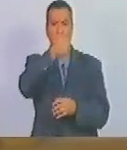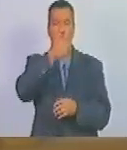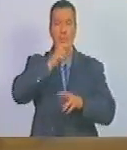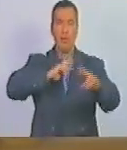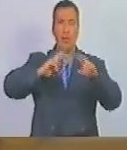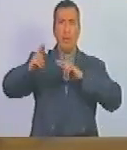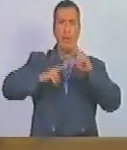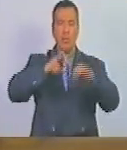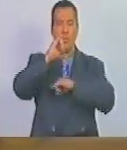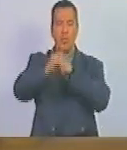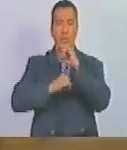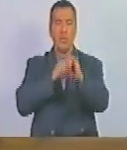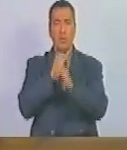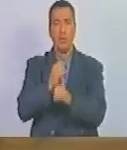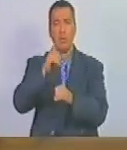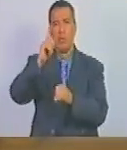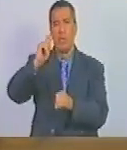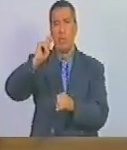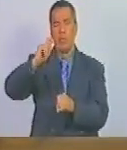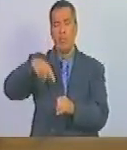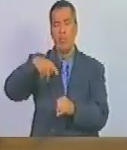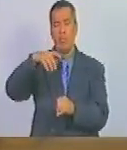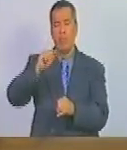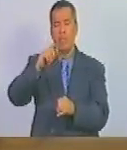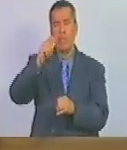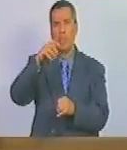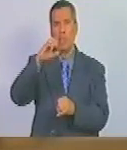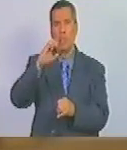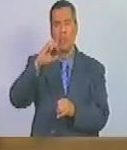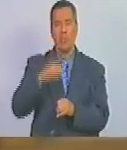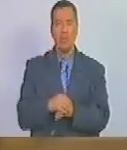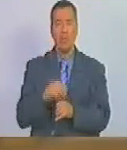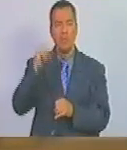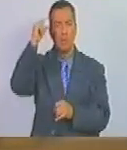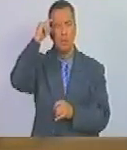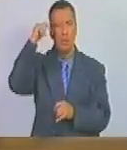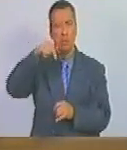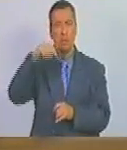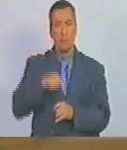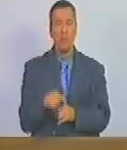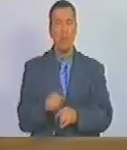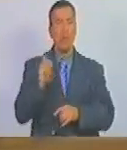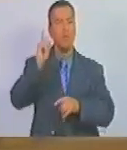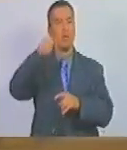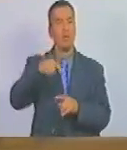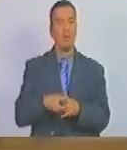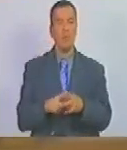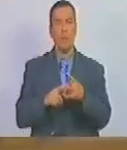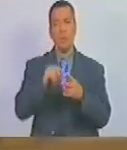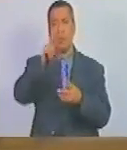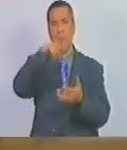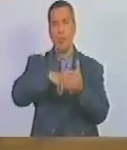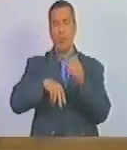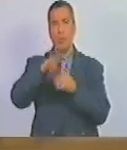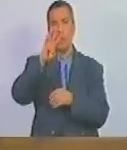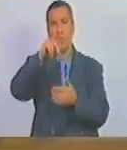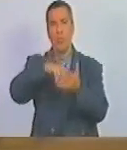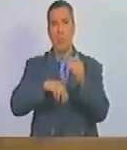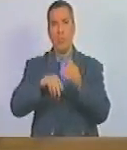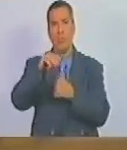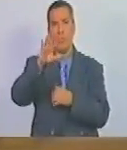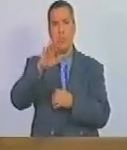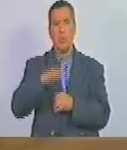internacionales de FATAC hoy e incluso en el año 2004 2005